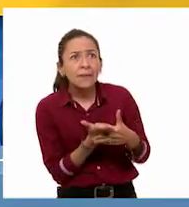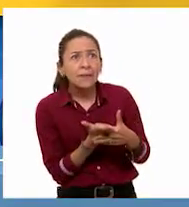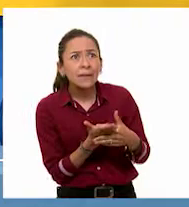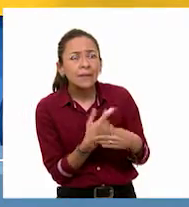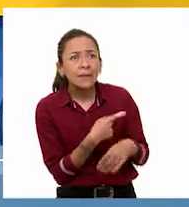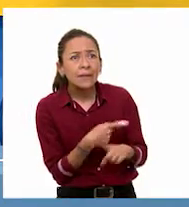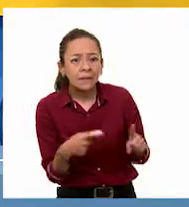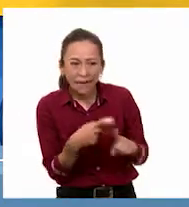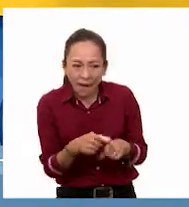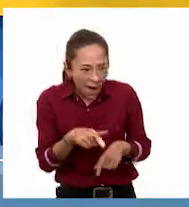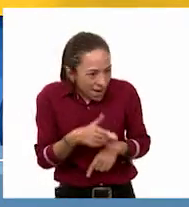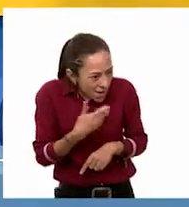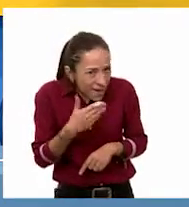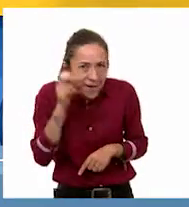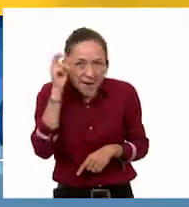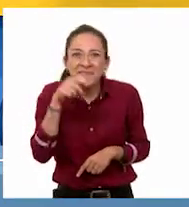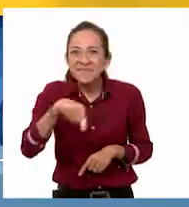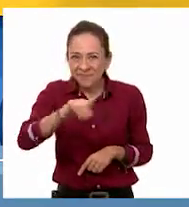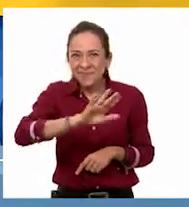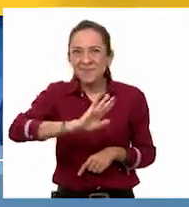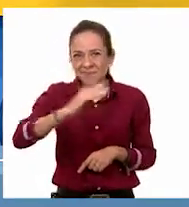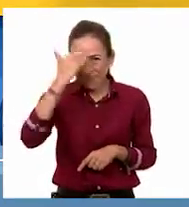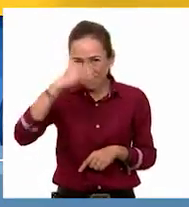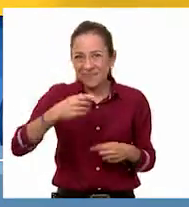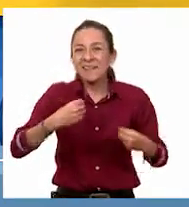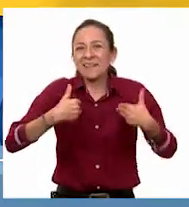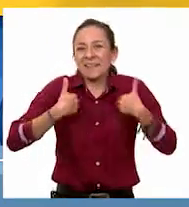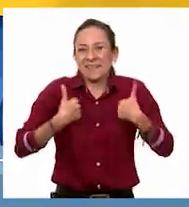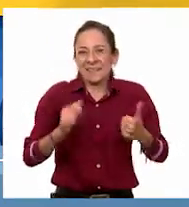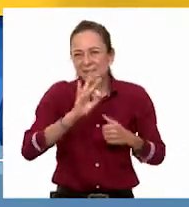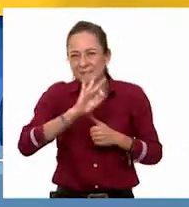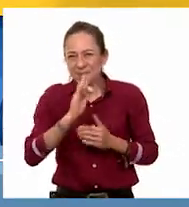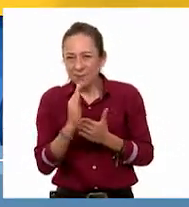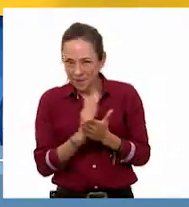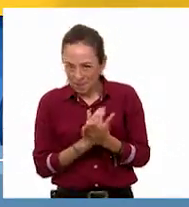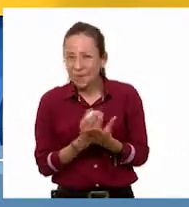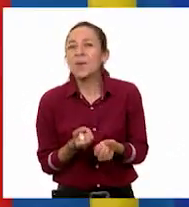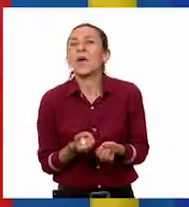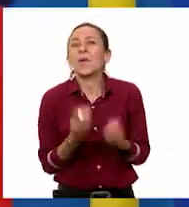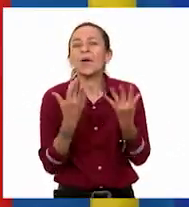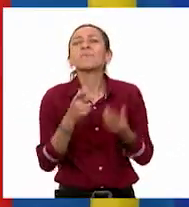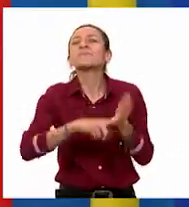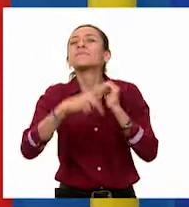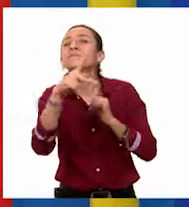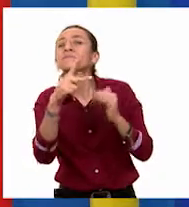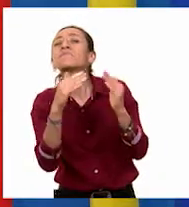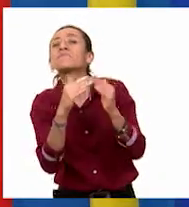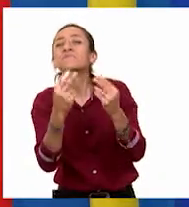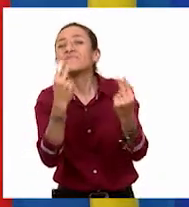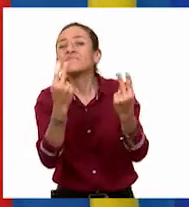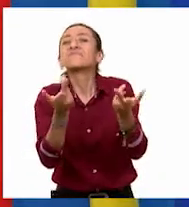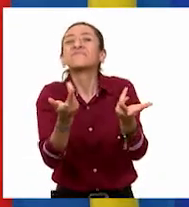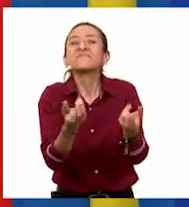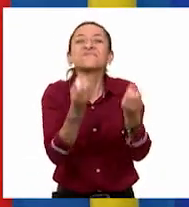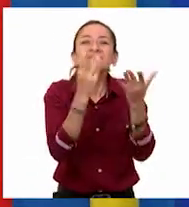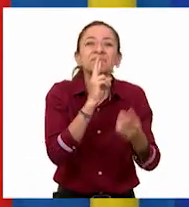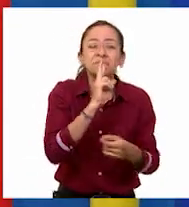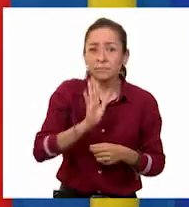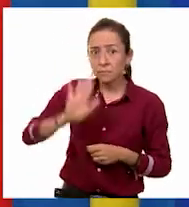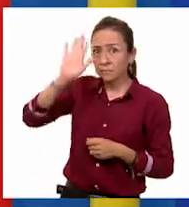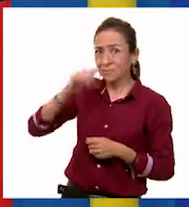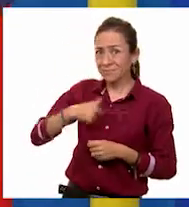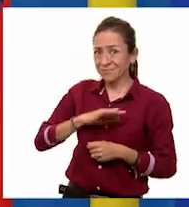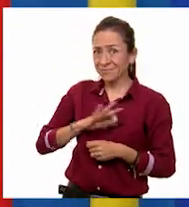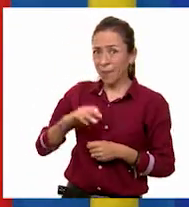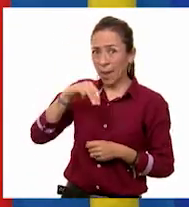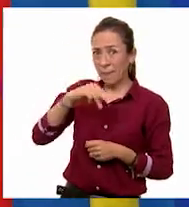Ya comprendieron cómo sacar los descuentos. En casa, ¿qué resultado obtuvieron? Maestro, ¿yo puedo decir el que corresponde al MP3?